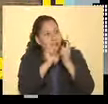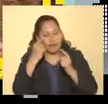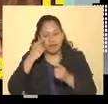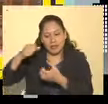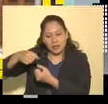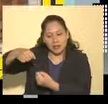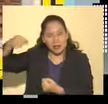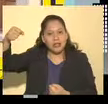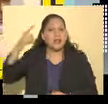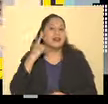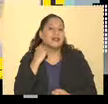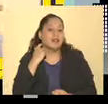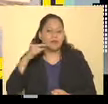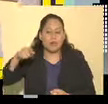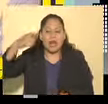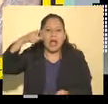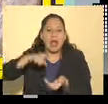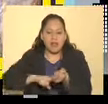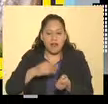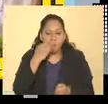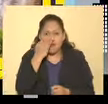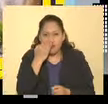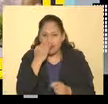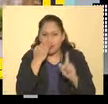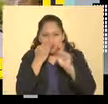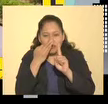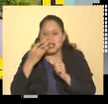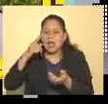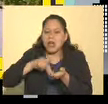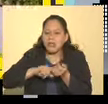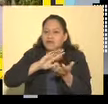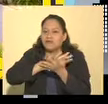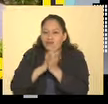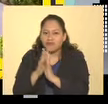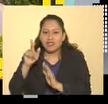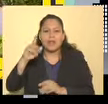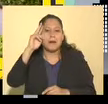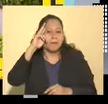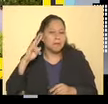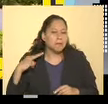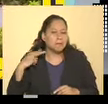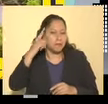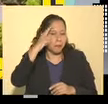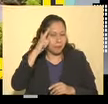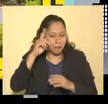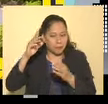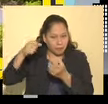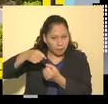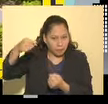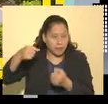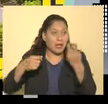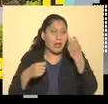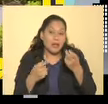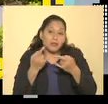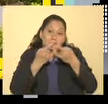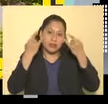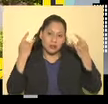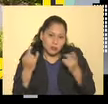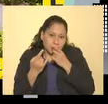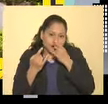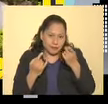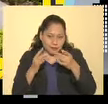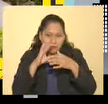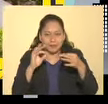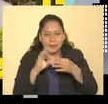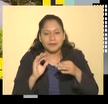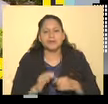con las rosas, que ya no eran rosas, sino la imagen de la Virgen de Guadalupe. Eso cuenta la leyenda. Lo